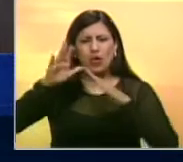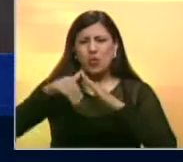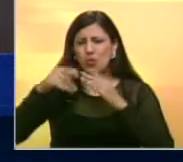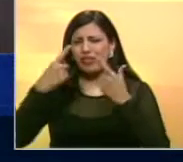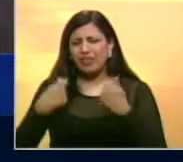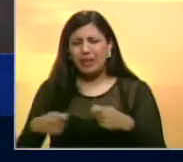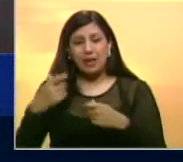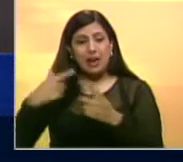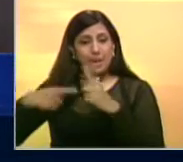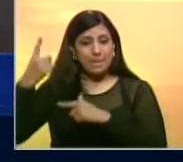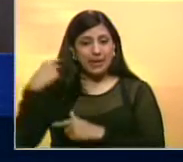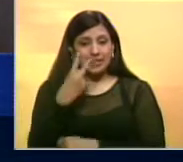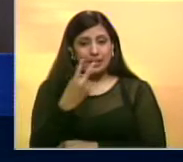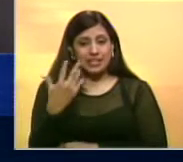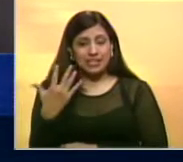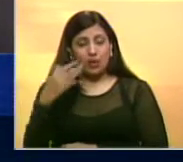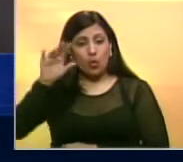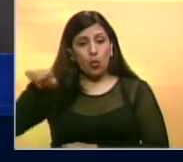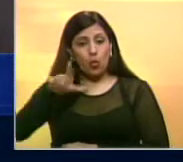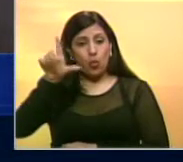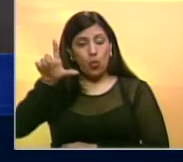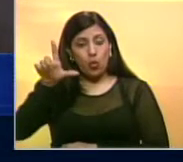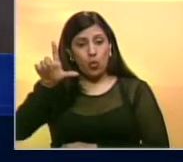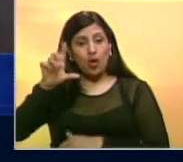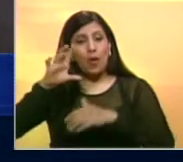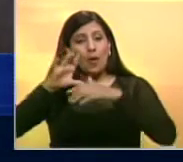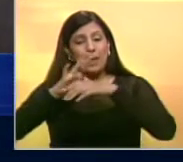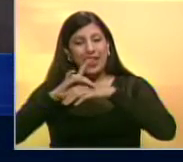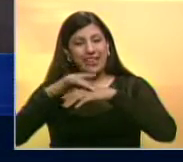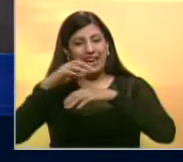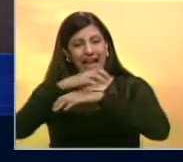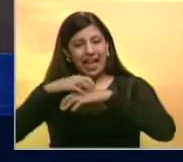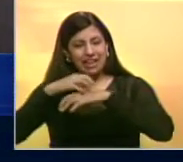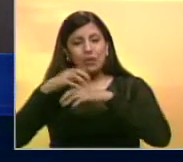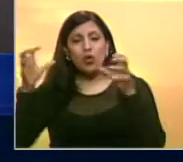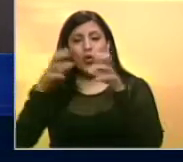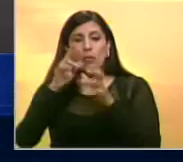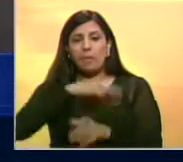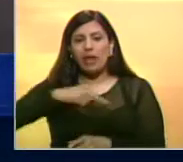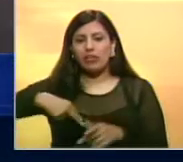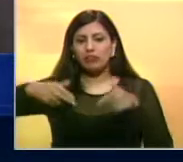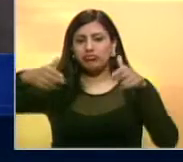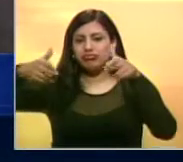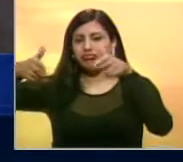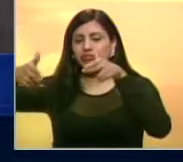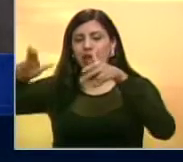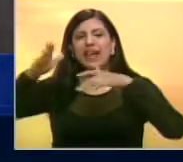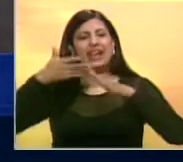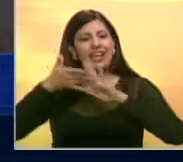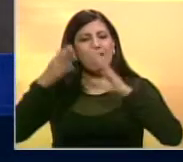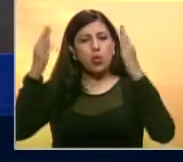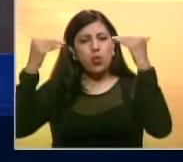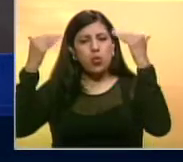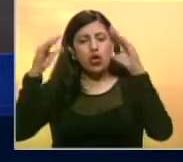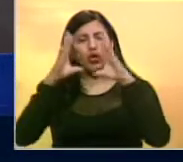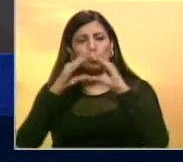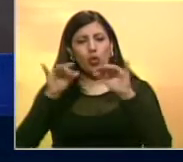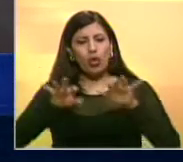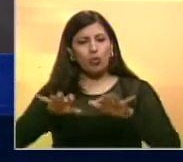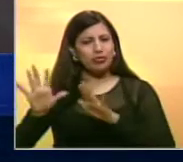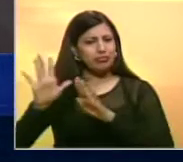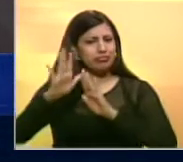hurtos. El pasado 25 de julio, en la Facultad de Veterinaria, un grupo amponil logró robar 15 aires acondicionados y todas las